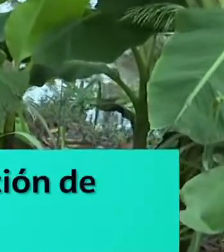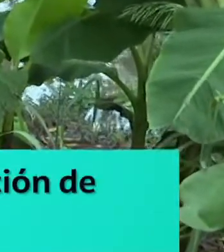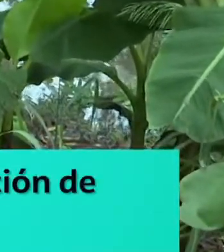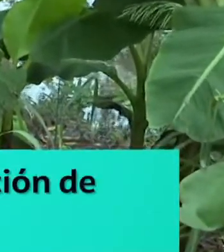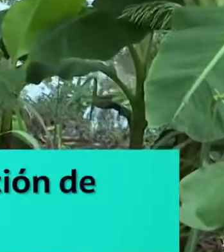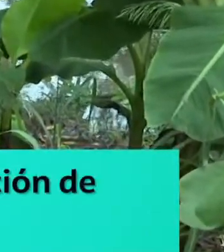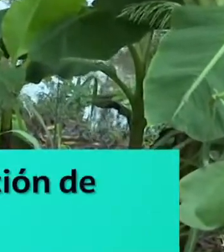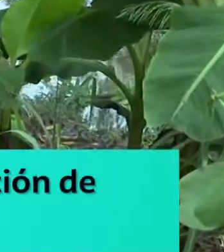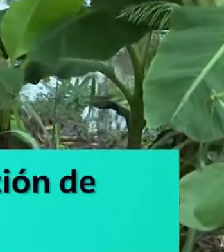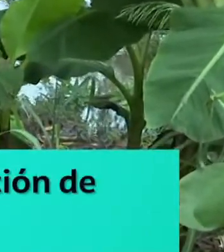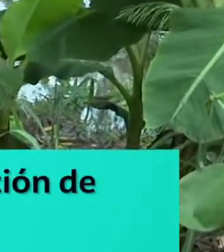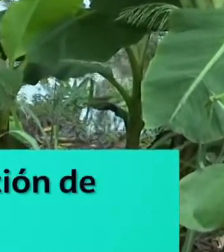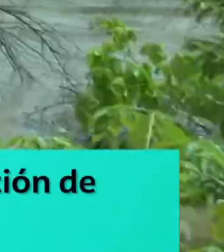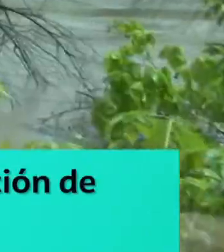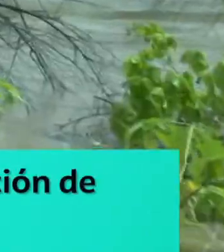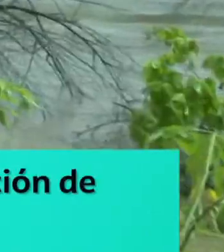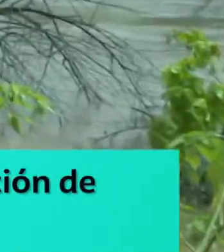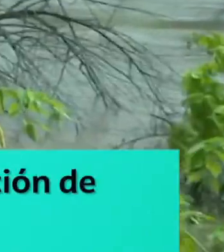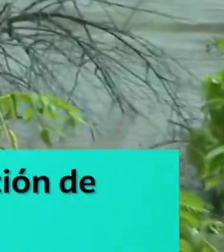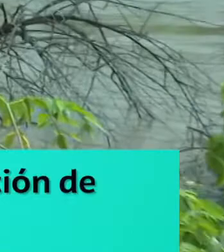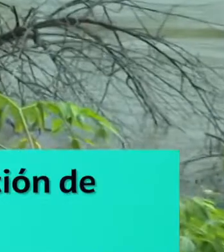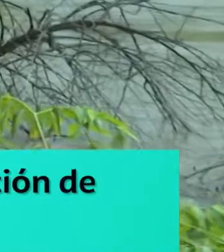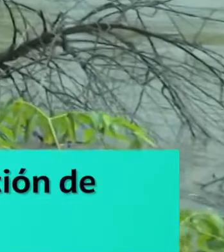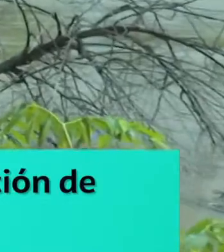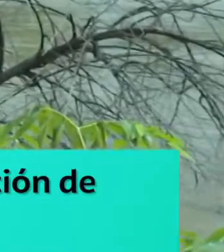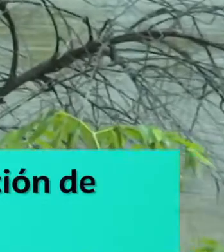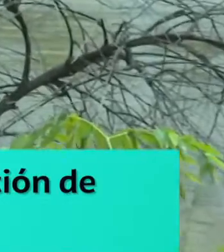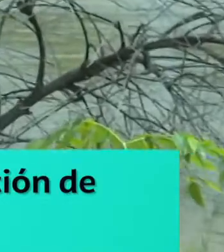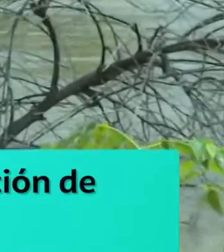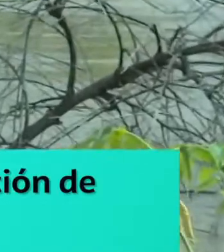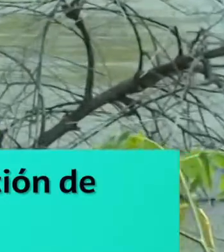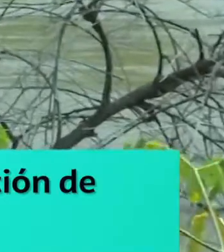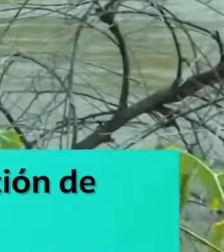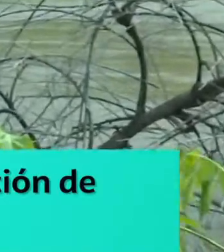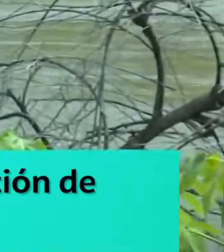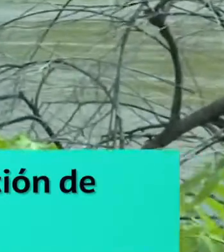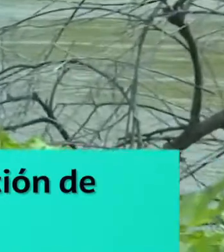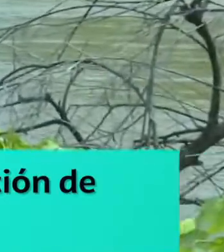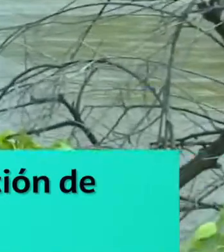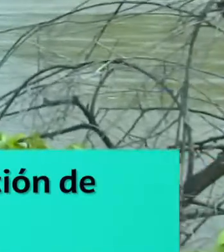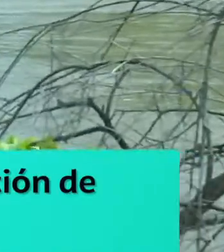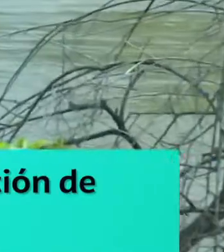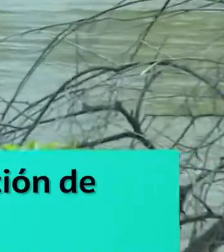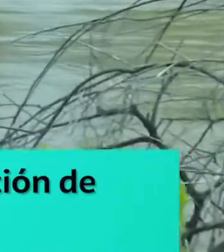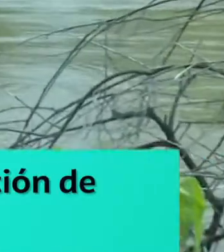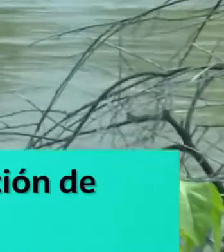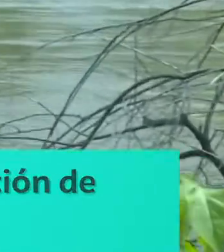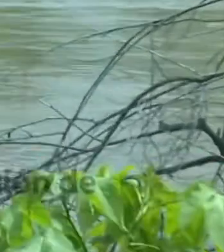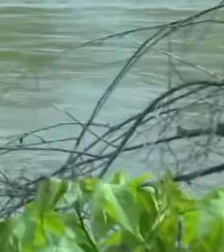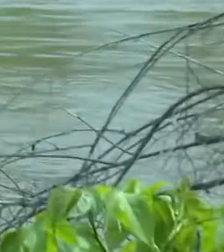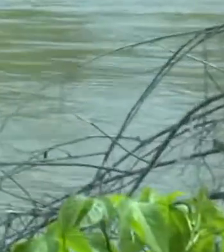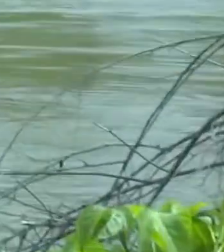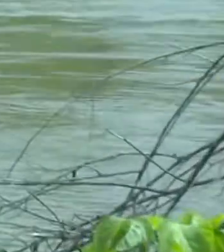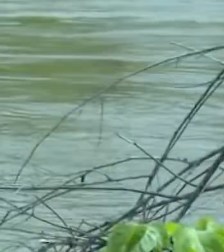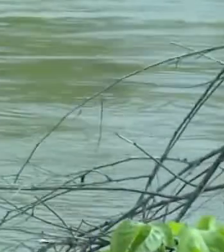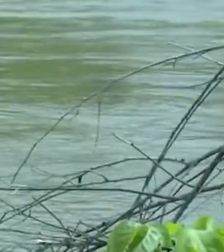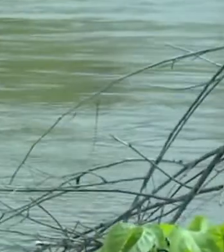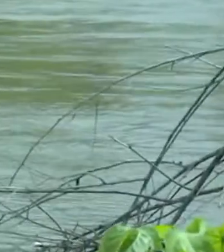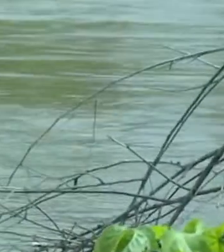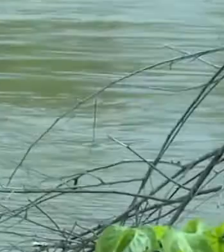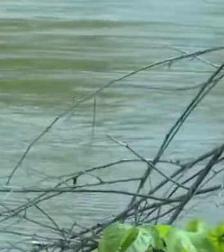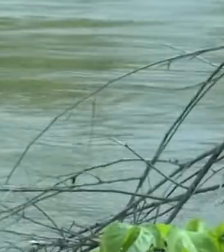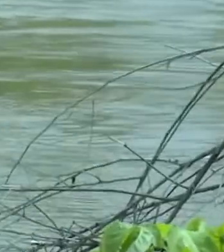de avance en los tramos Monal 1 y Monal 2 en el centro. Cuatro bordos cuentan con proyectos